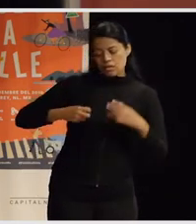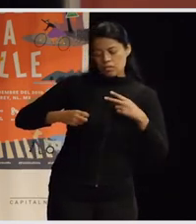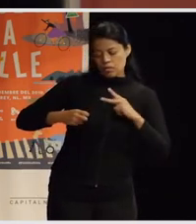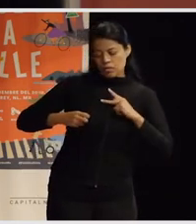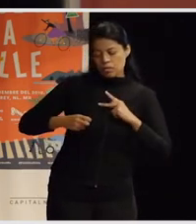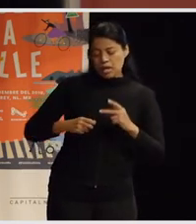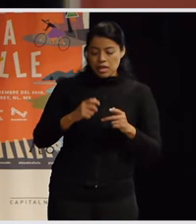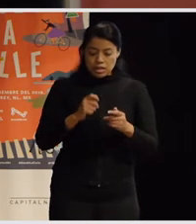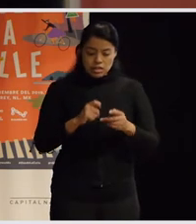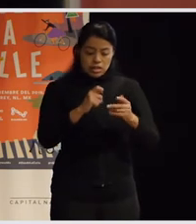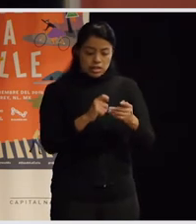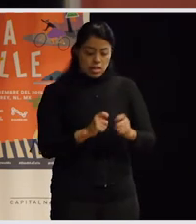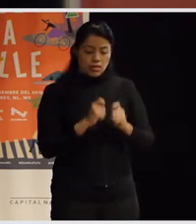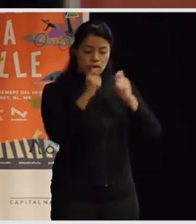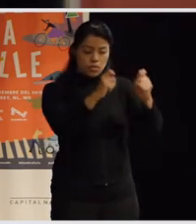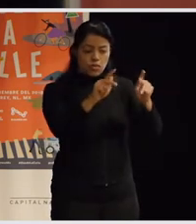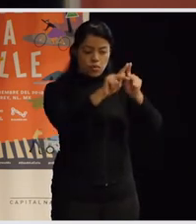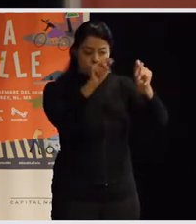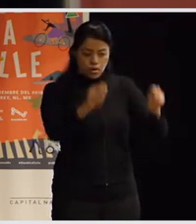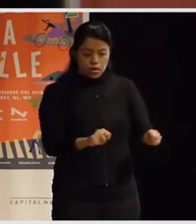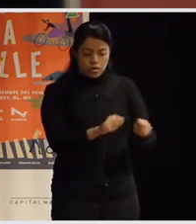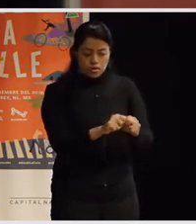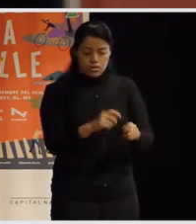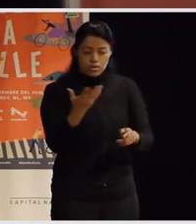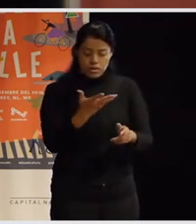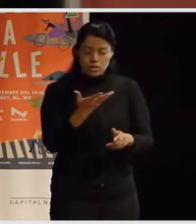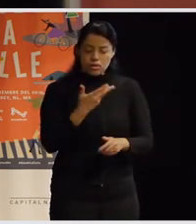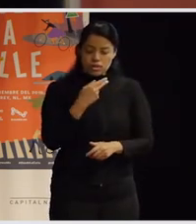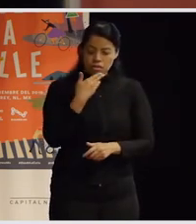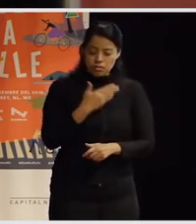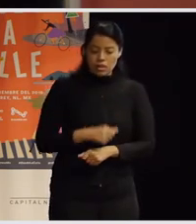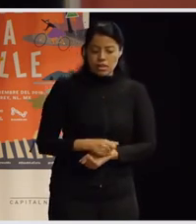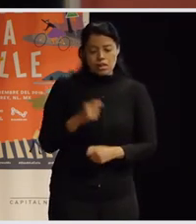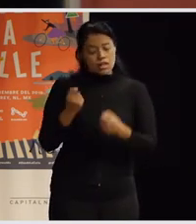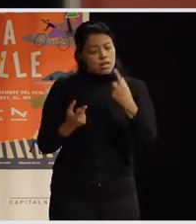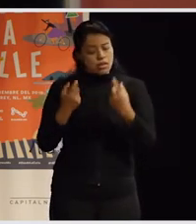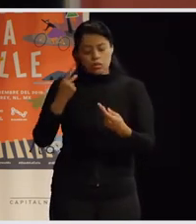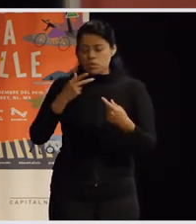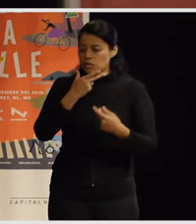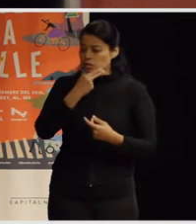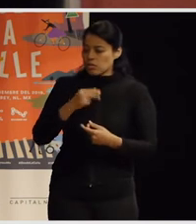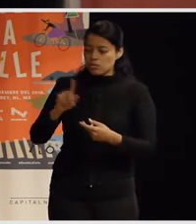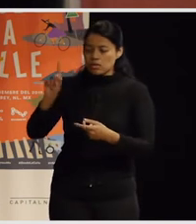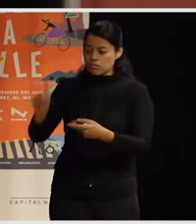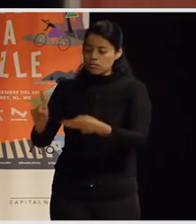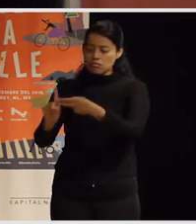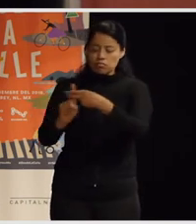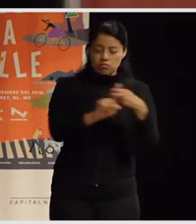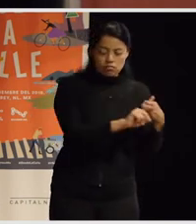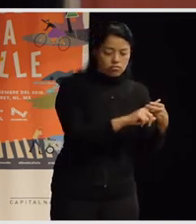hacían bien el trabajo sino pues algunos tenían que ir a la cárcel y a la vez habían personas